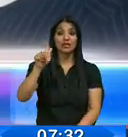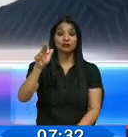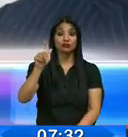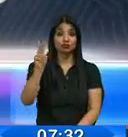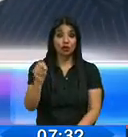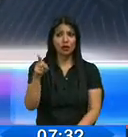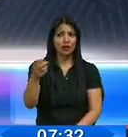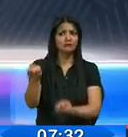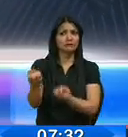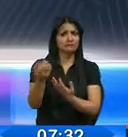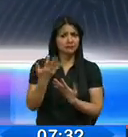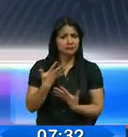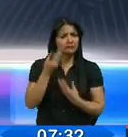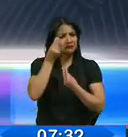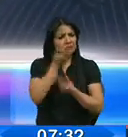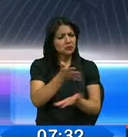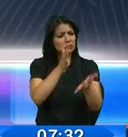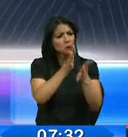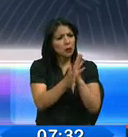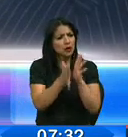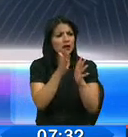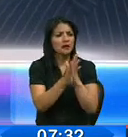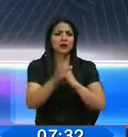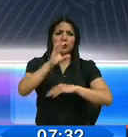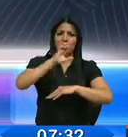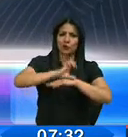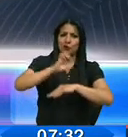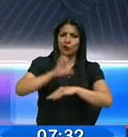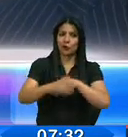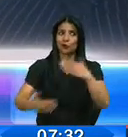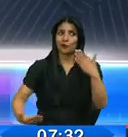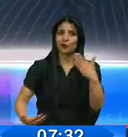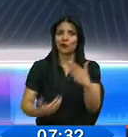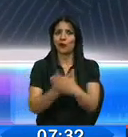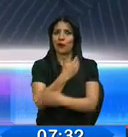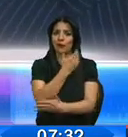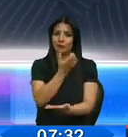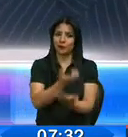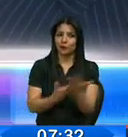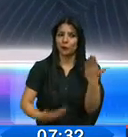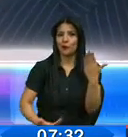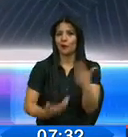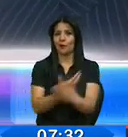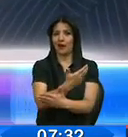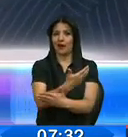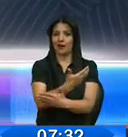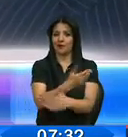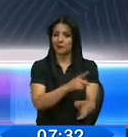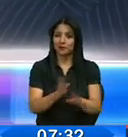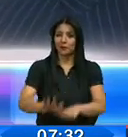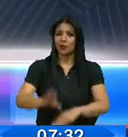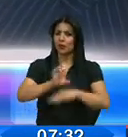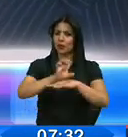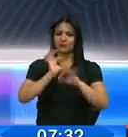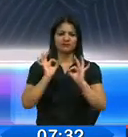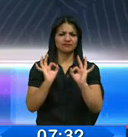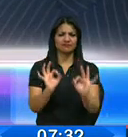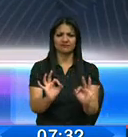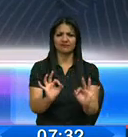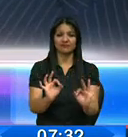y él nos habló mucho de Ecuador, de la nueva ola, de lo que se está aconteciendo en el país, que es un país rico de